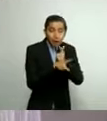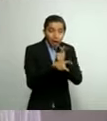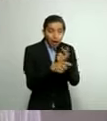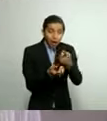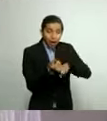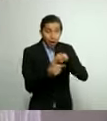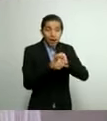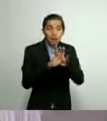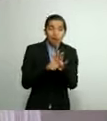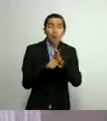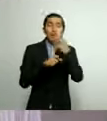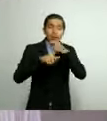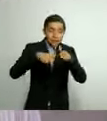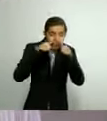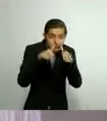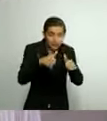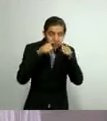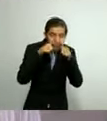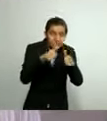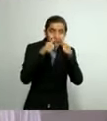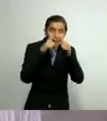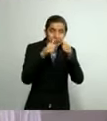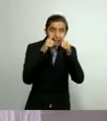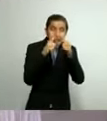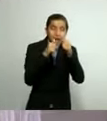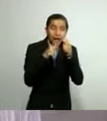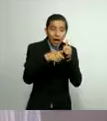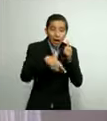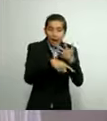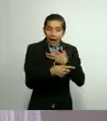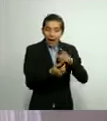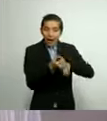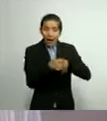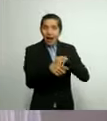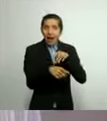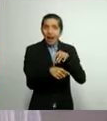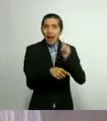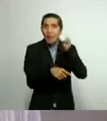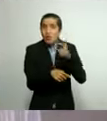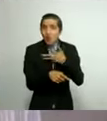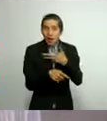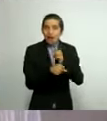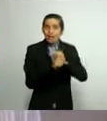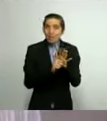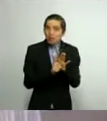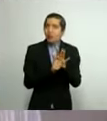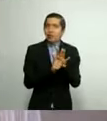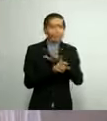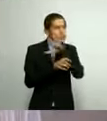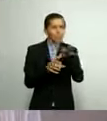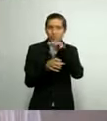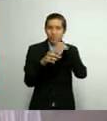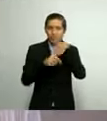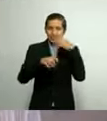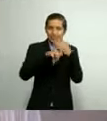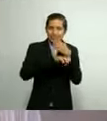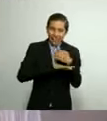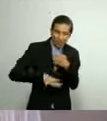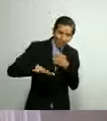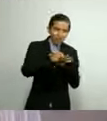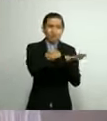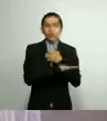de cada uno de los casos sospechosos en cualquier rincón de nuestro Estado.